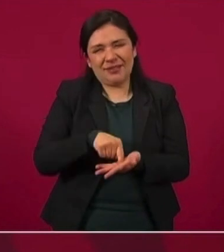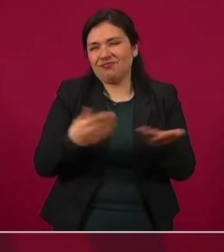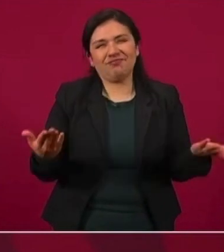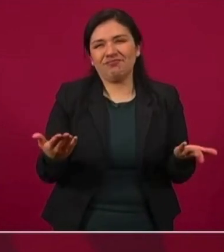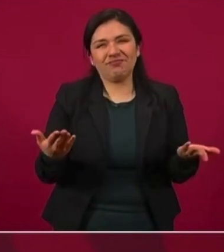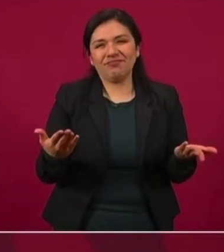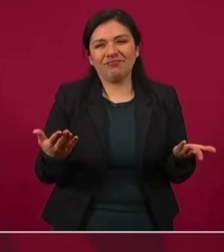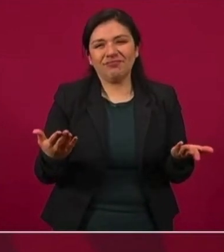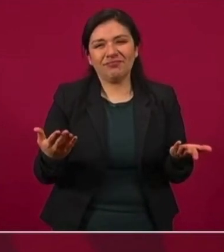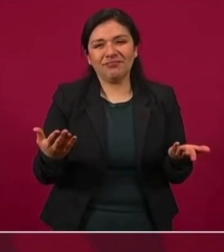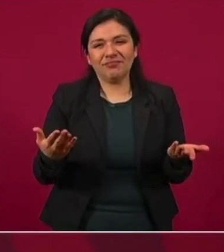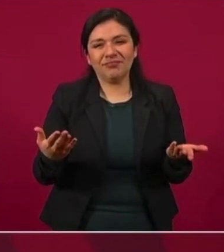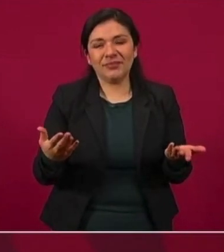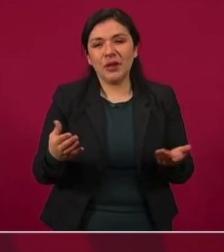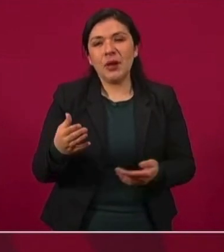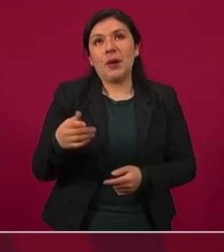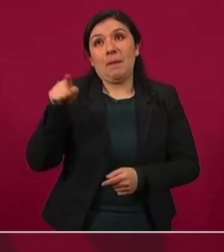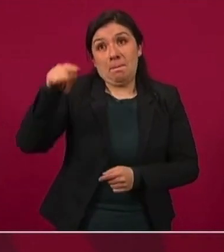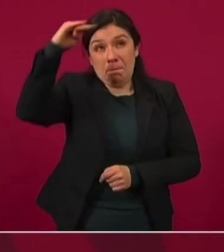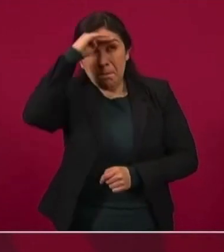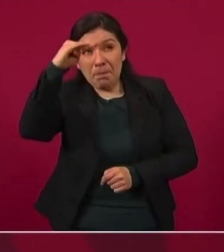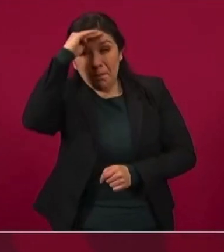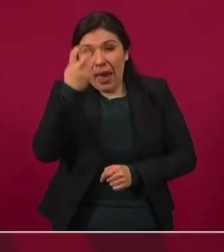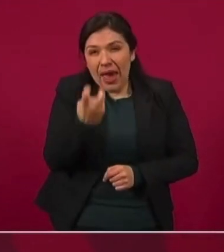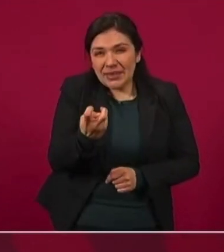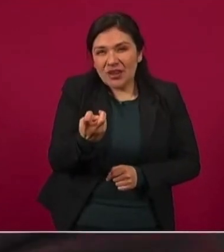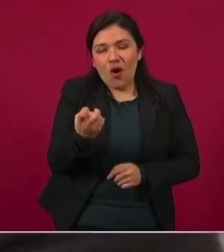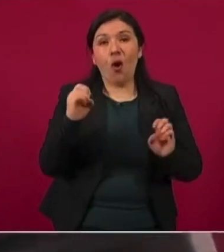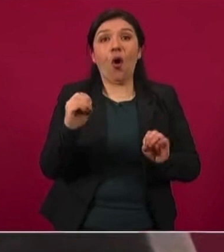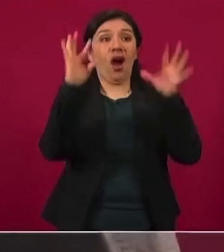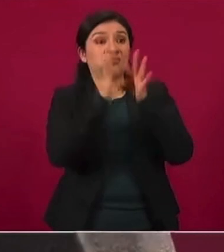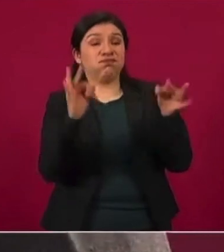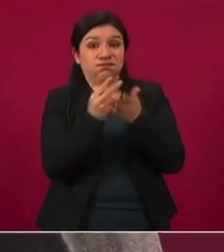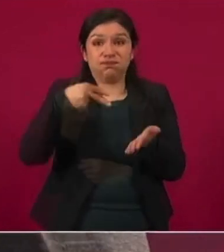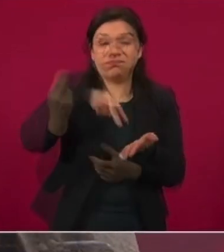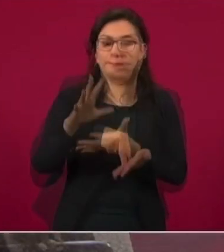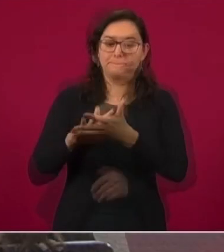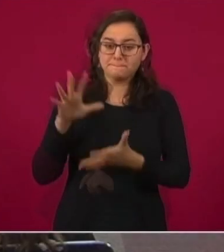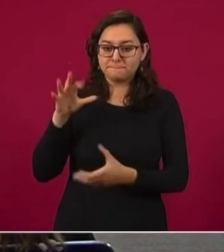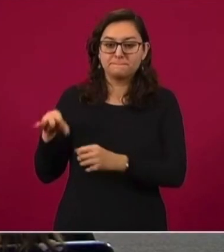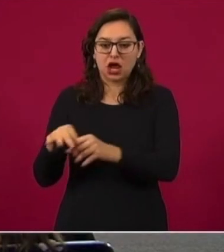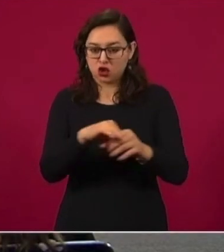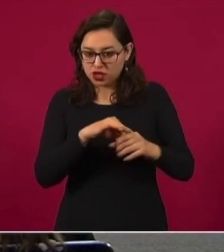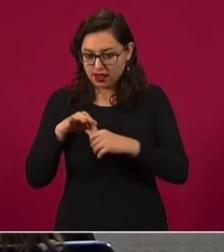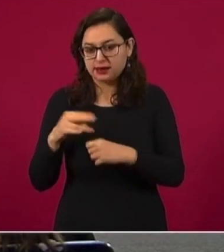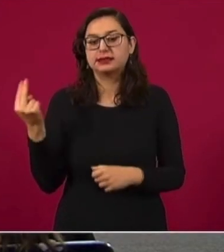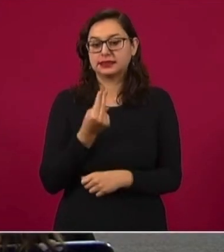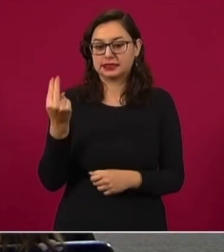estar pensando en eso o no puede decir eso. Lo que estaremos